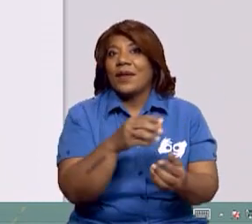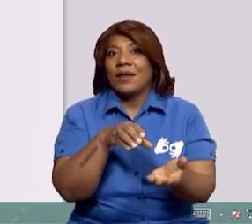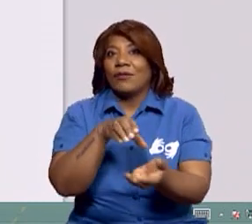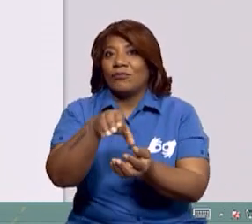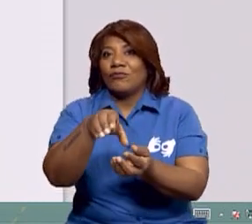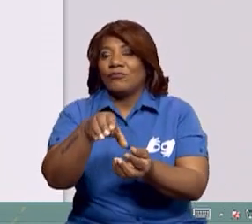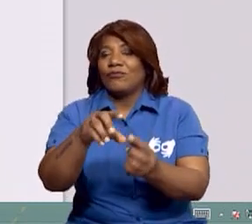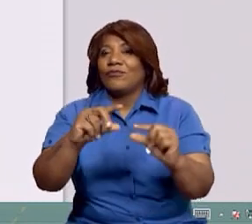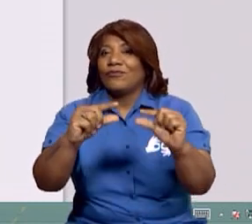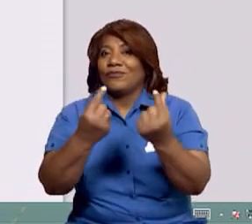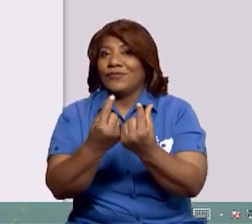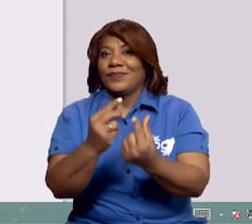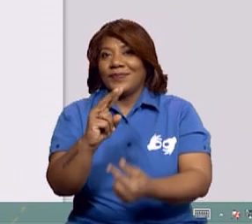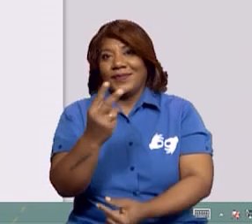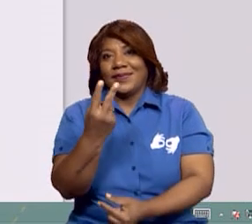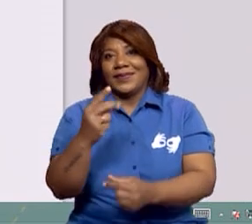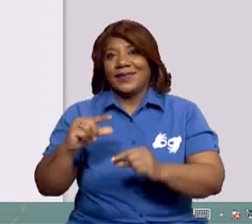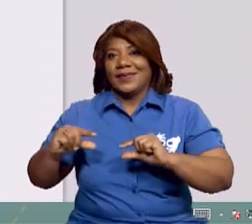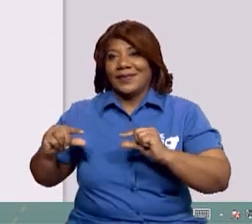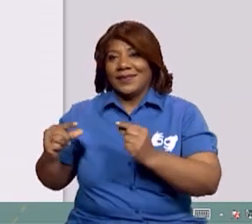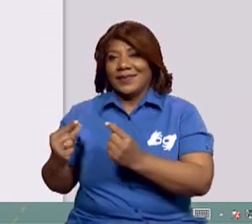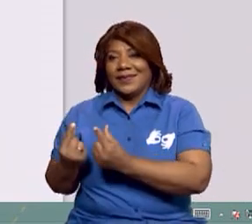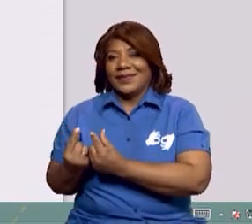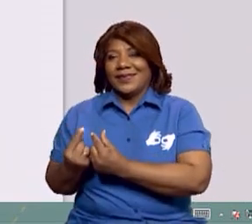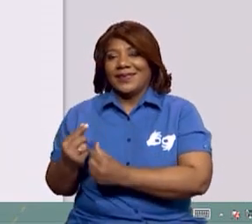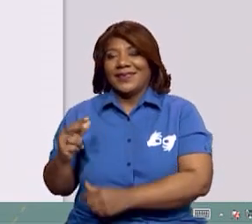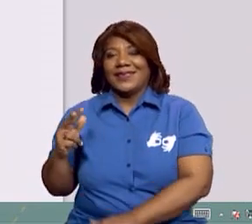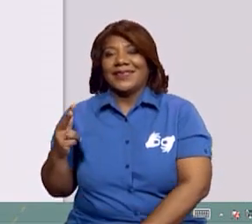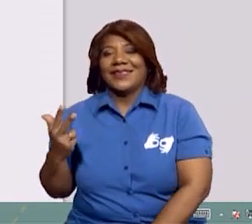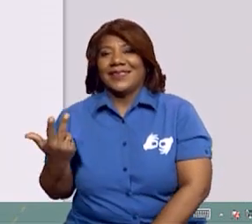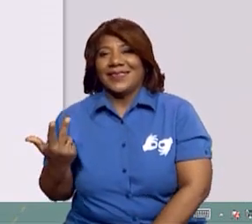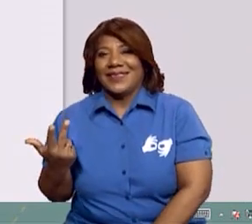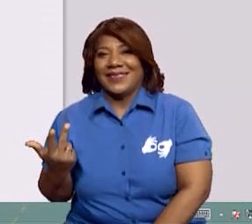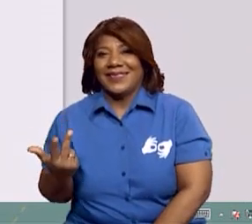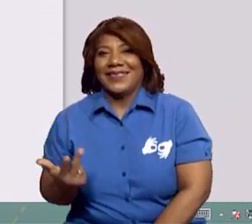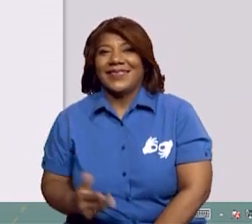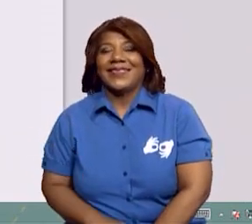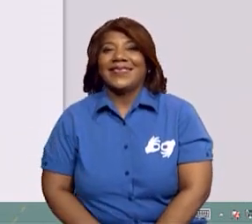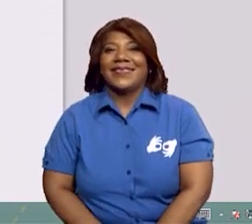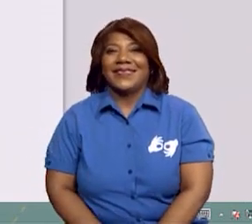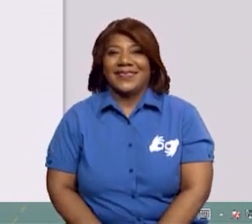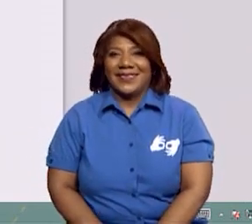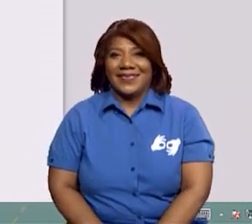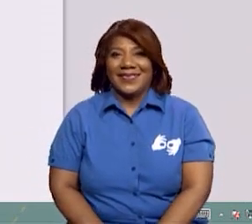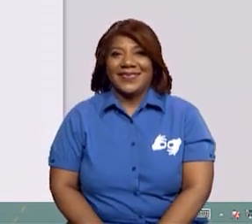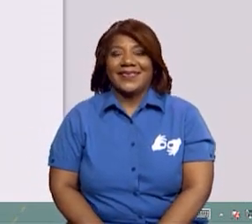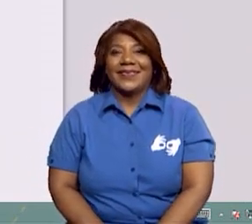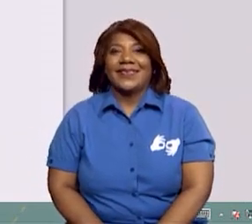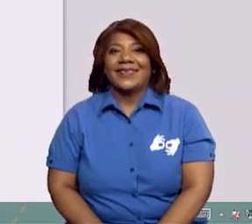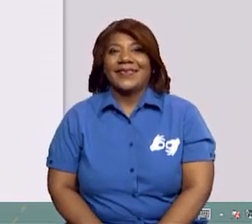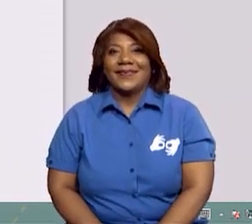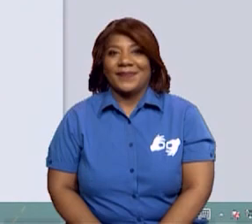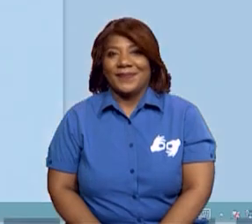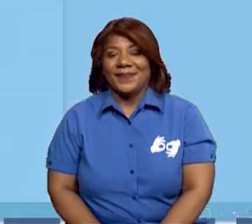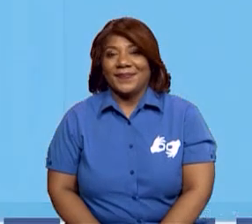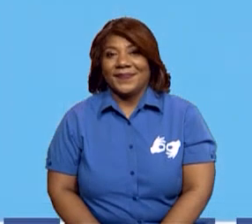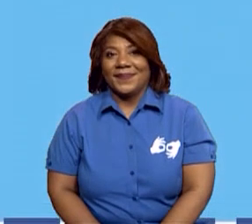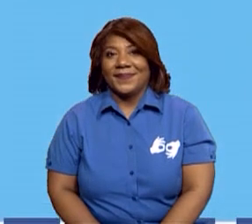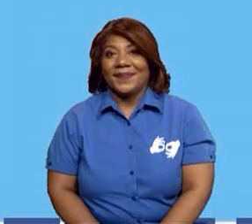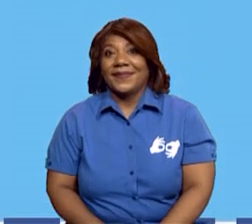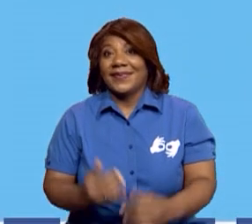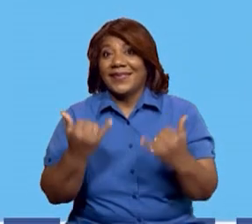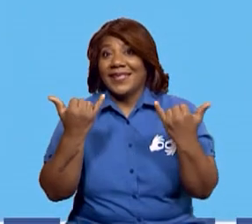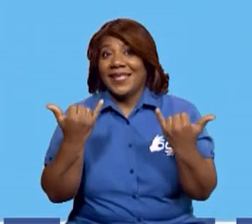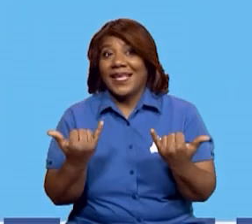Si sería el sector primario, el secundario o el terciario. Muy bien. Ahora, como siguiente